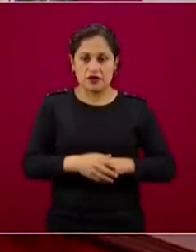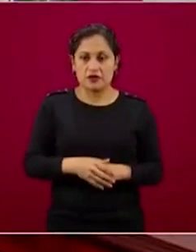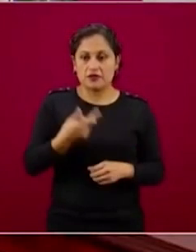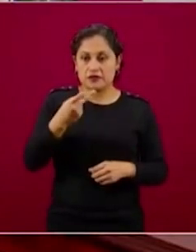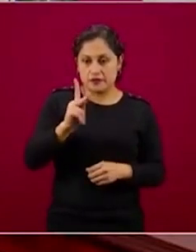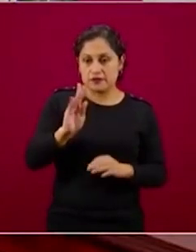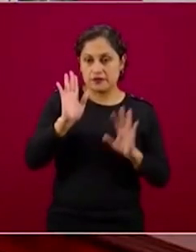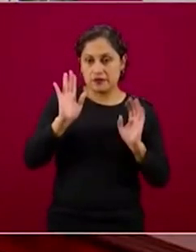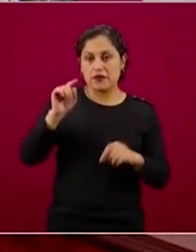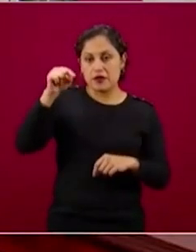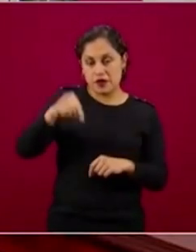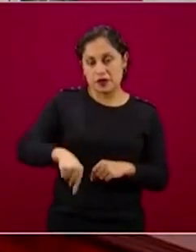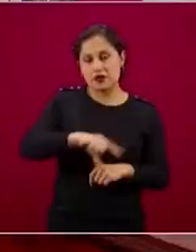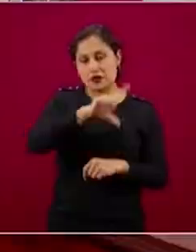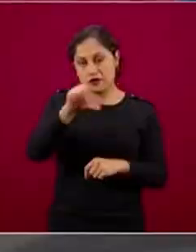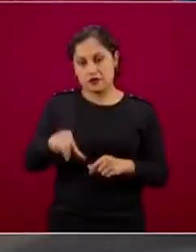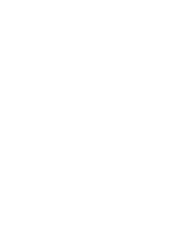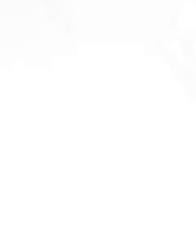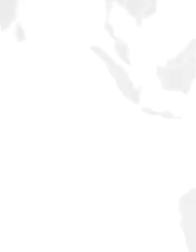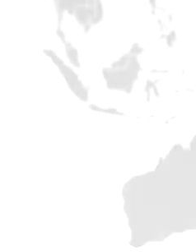aquí más adelante podemos comentarlo.